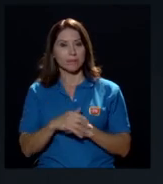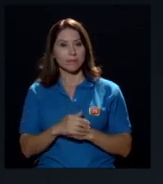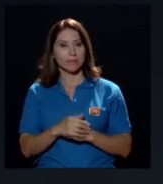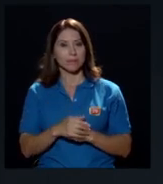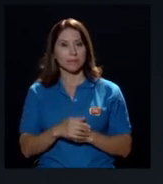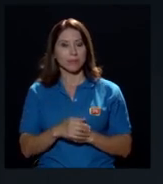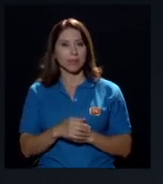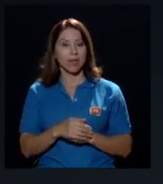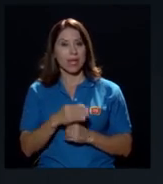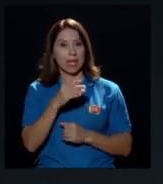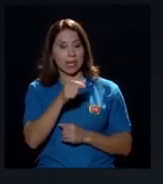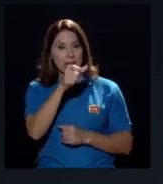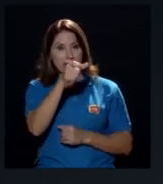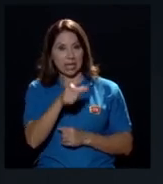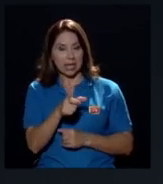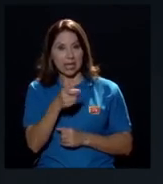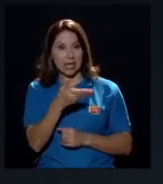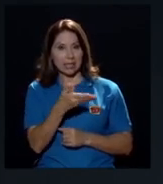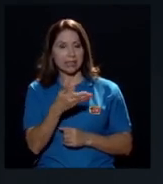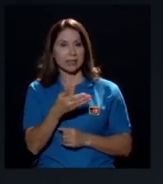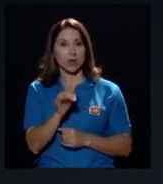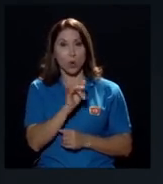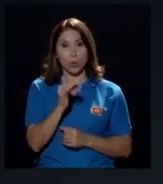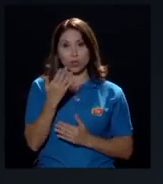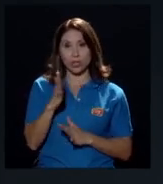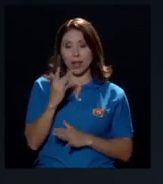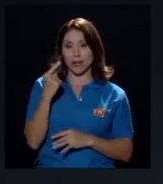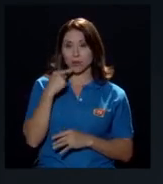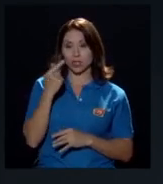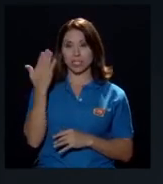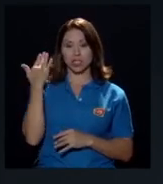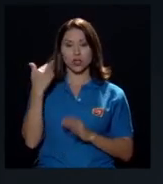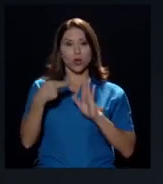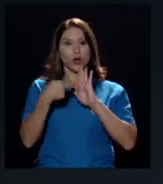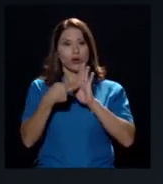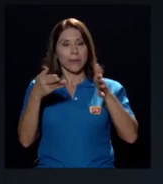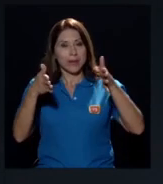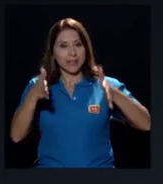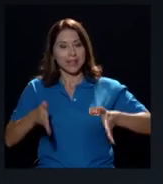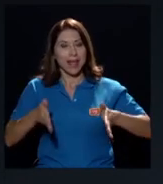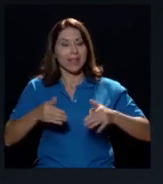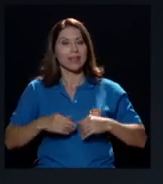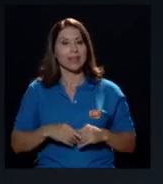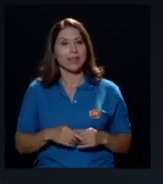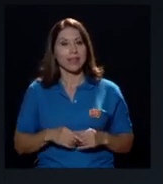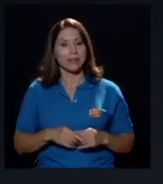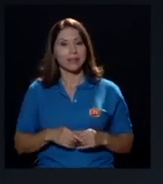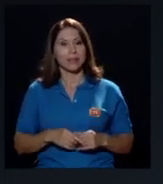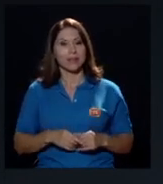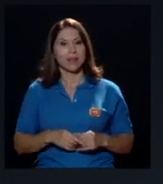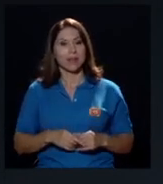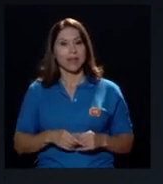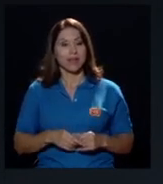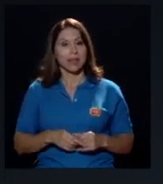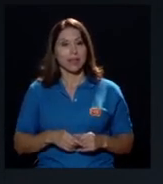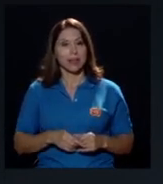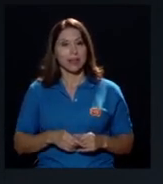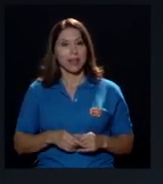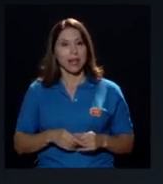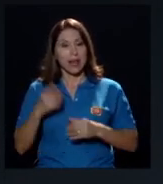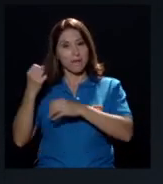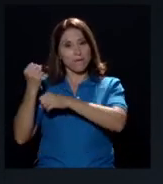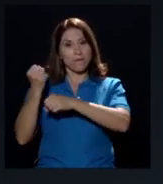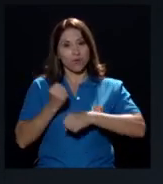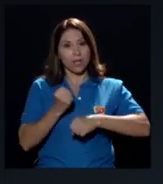quien es, habíamos dicho ya, el representante de la